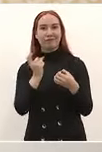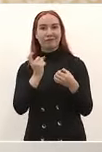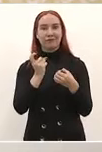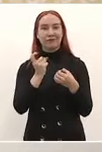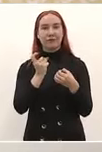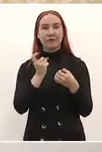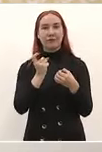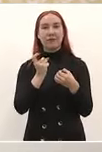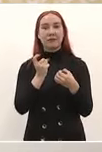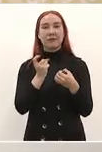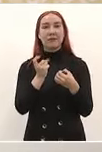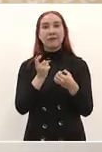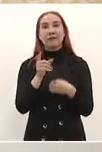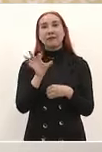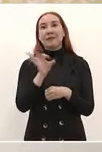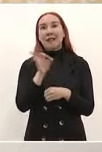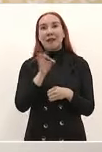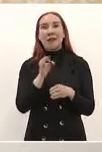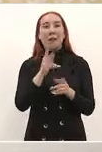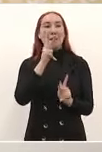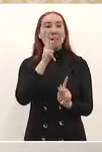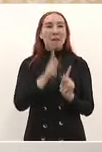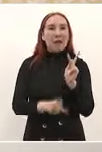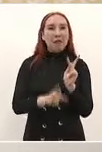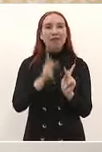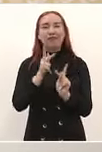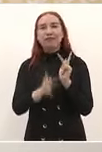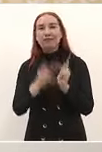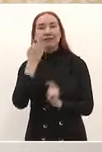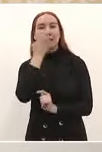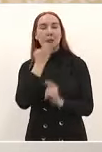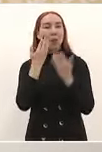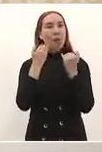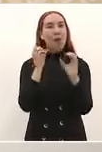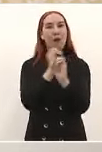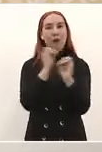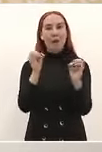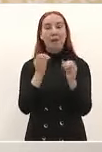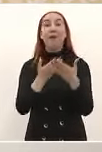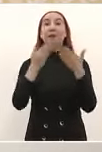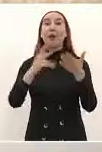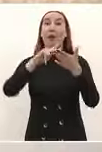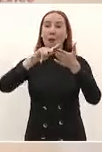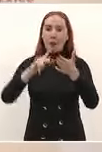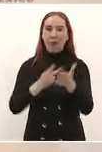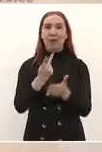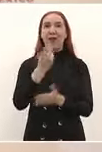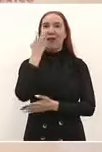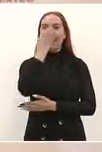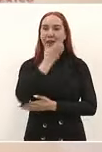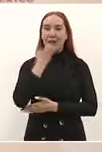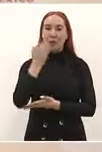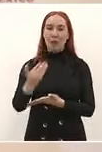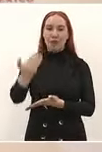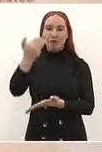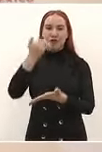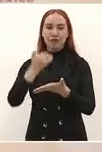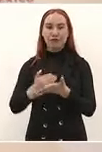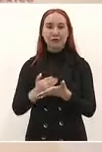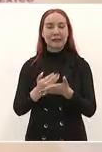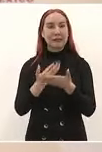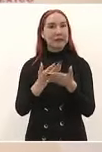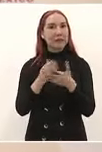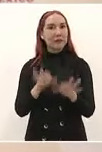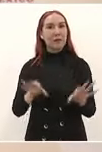o que los habían interrumpido nuevamente ya han regresado a los salones de clases esto es como llenar